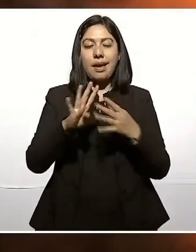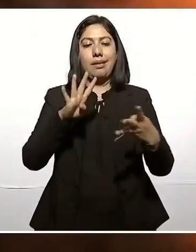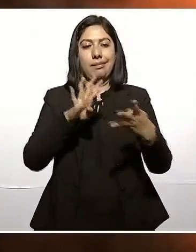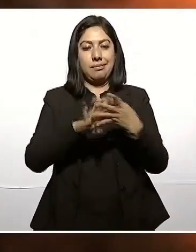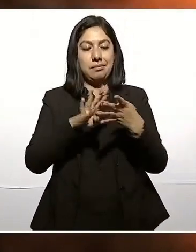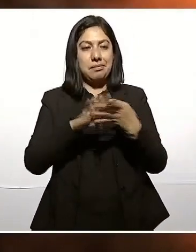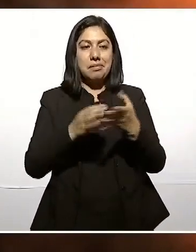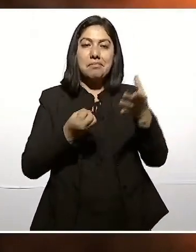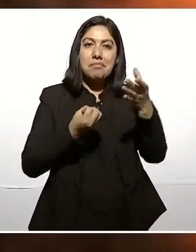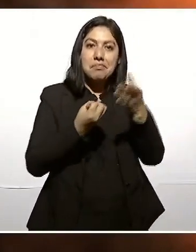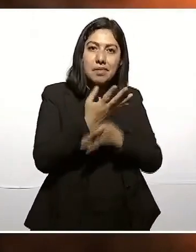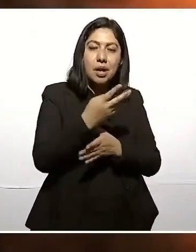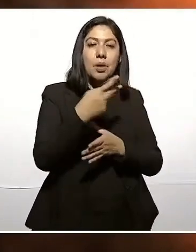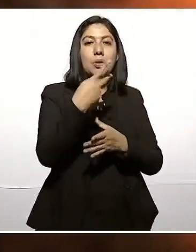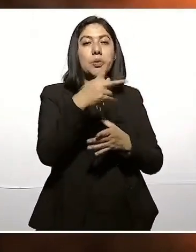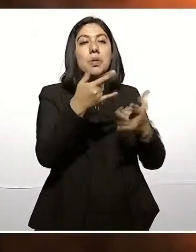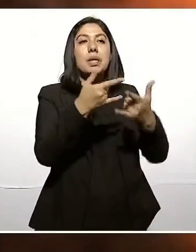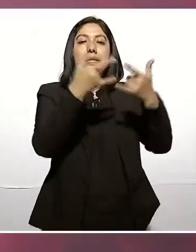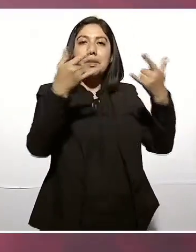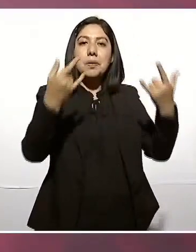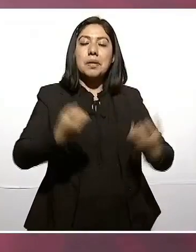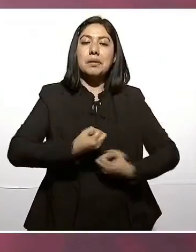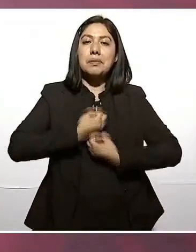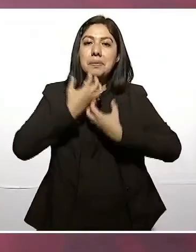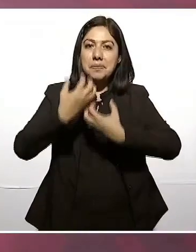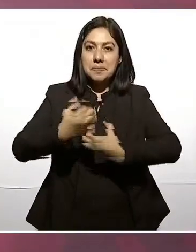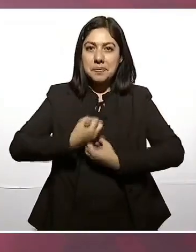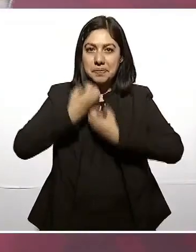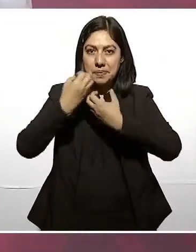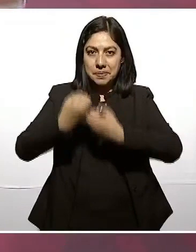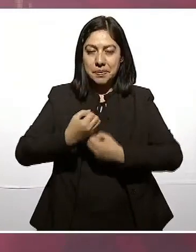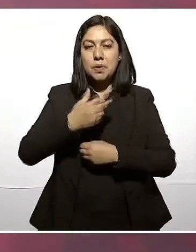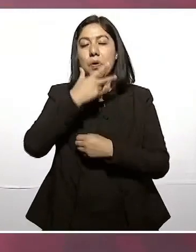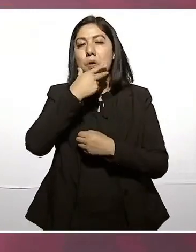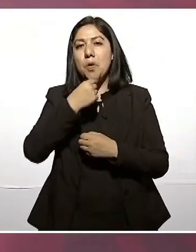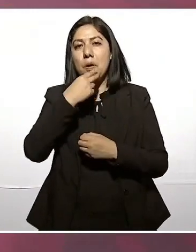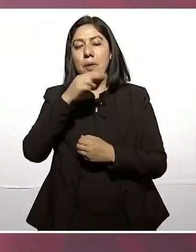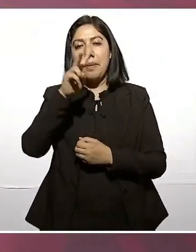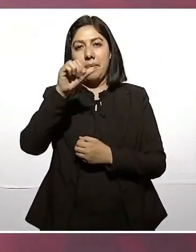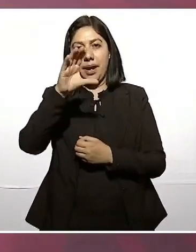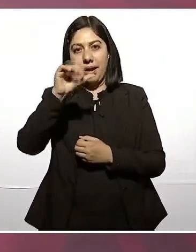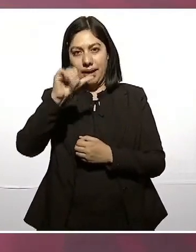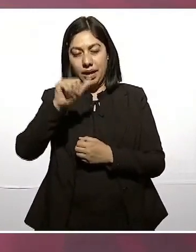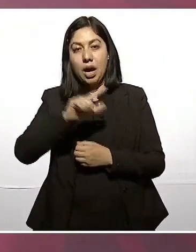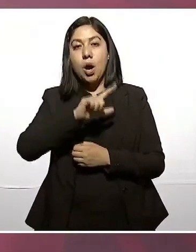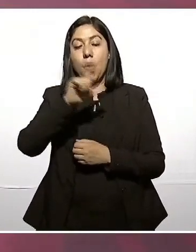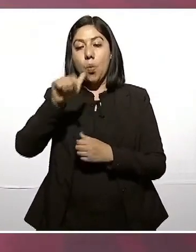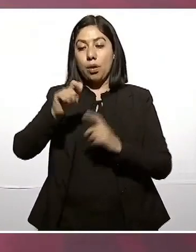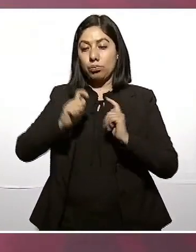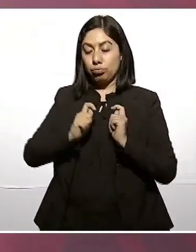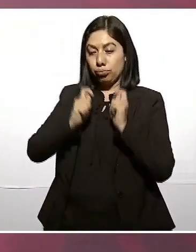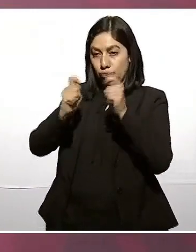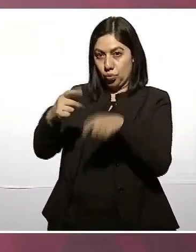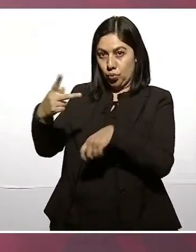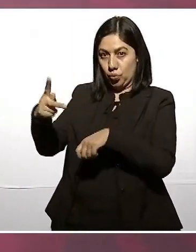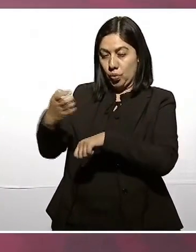Tanto Esteban Baca Calderón, que fue después gobernador de su estado,